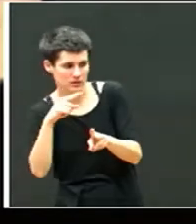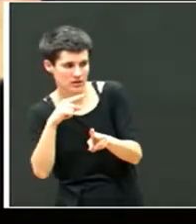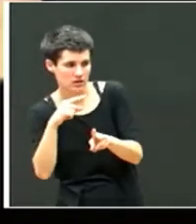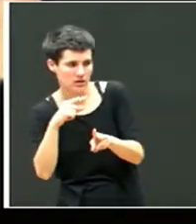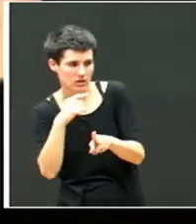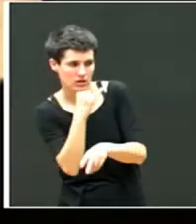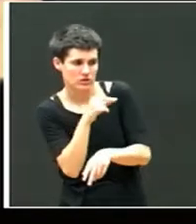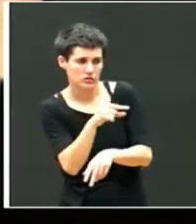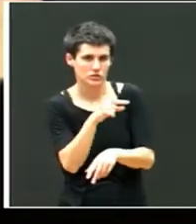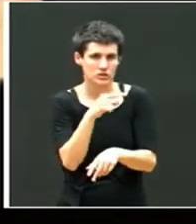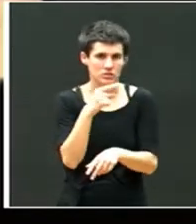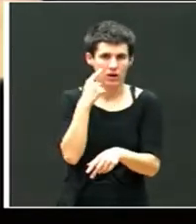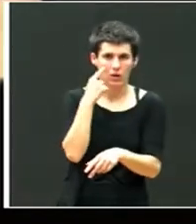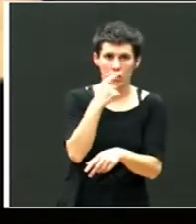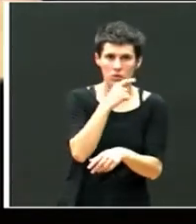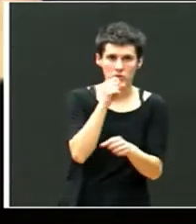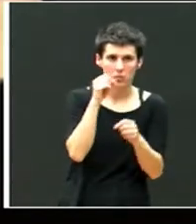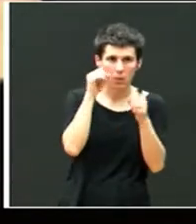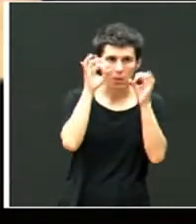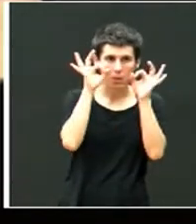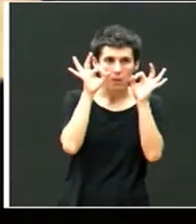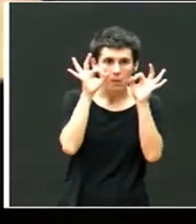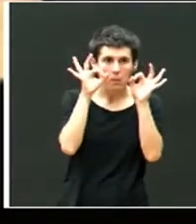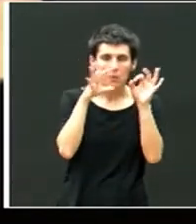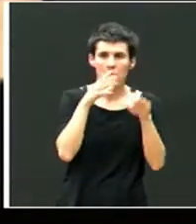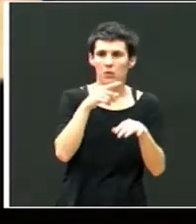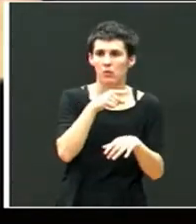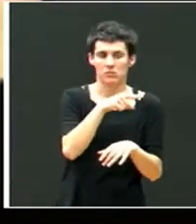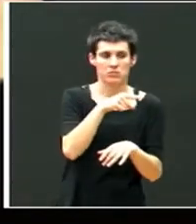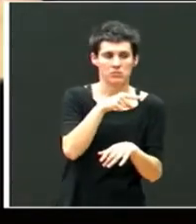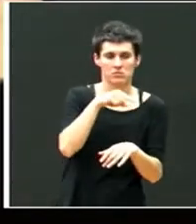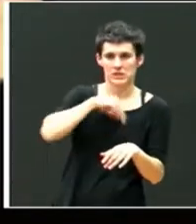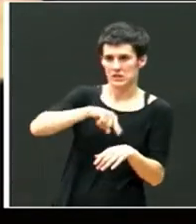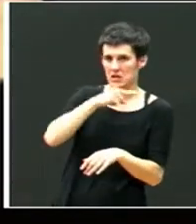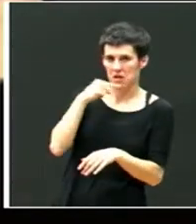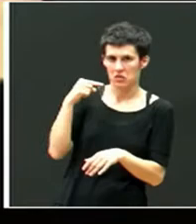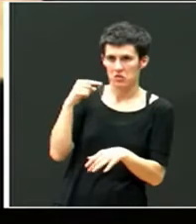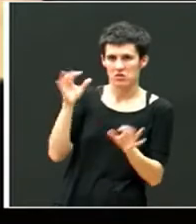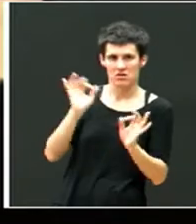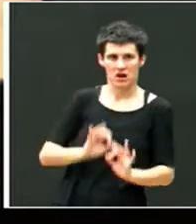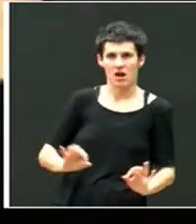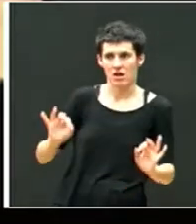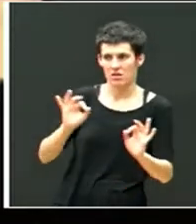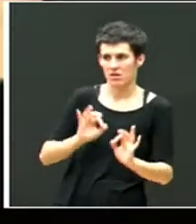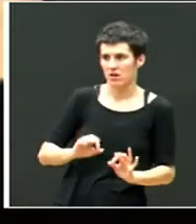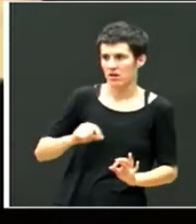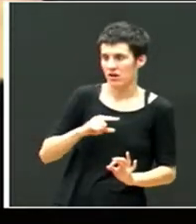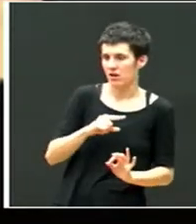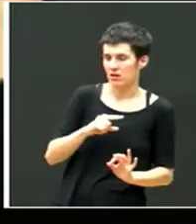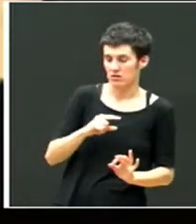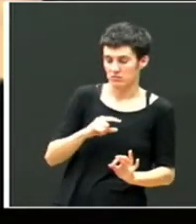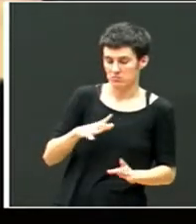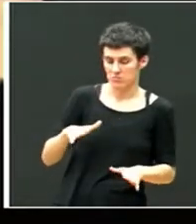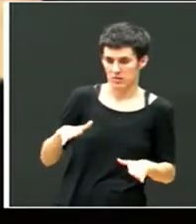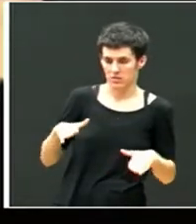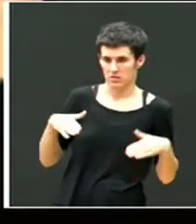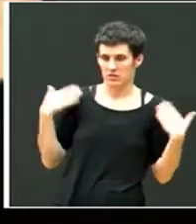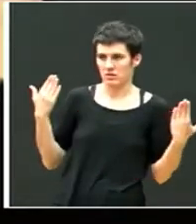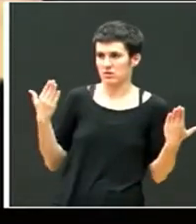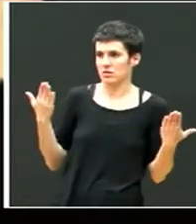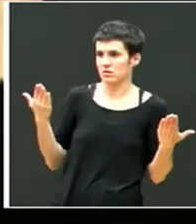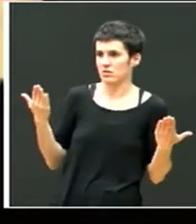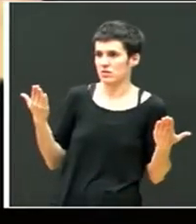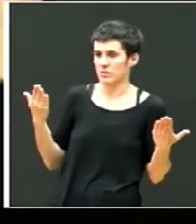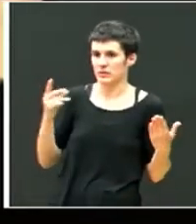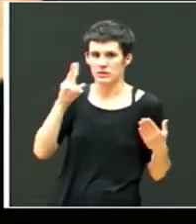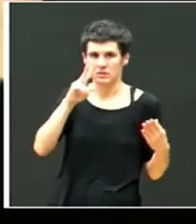porque él no sentía ni dolor ni nada de eso. O sea, él se había visto acorralado y era la única respuesta que había